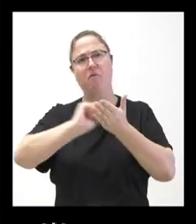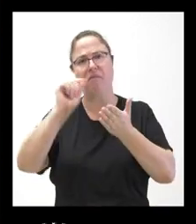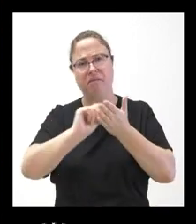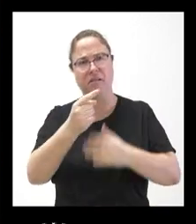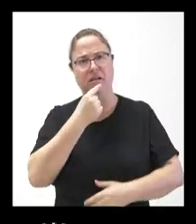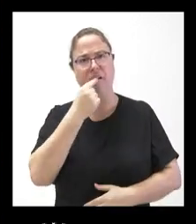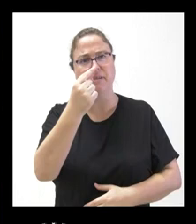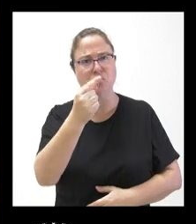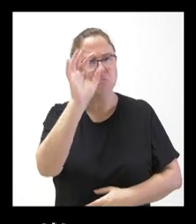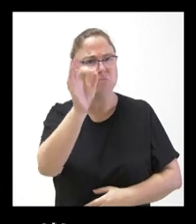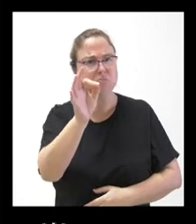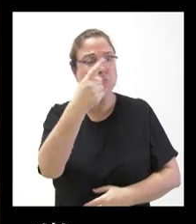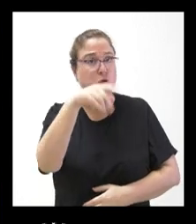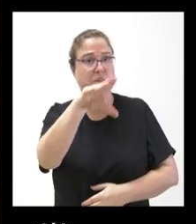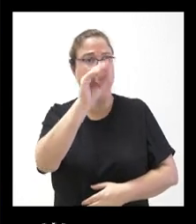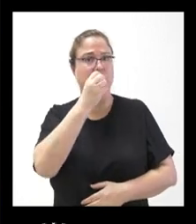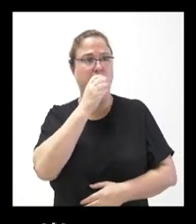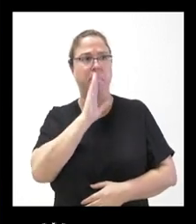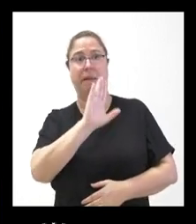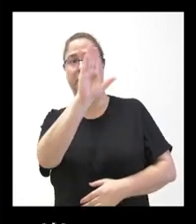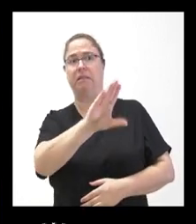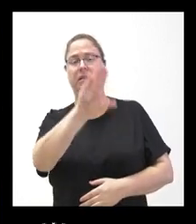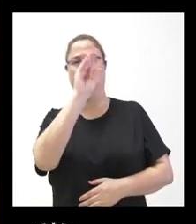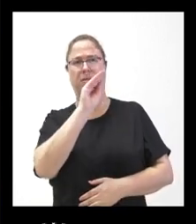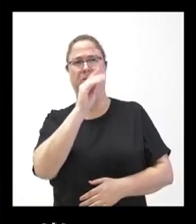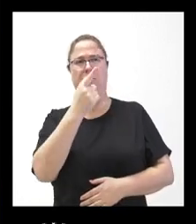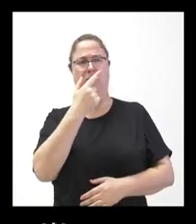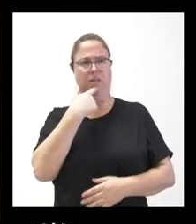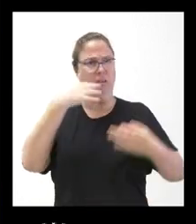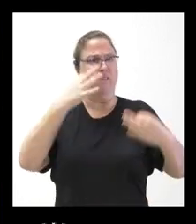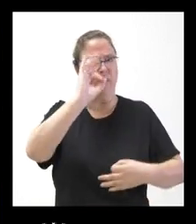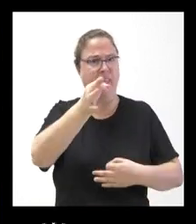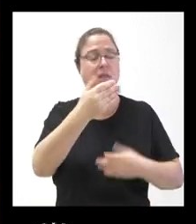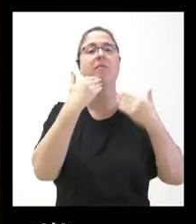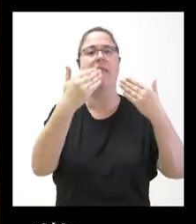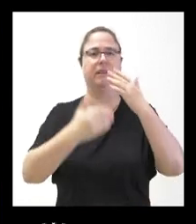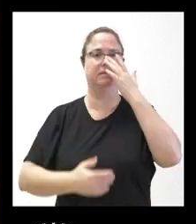contra la ocupación, es lo que me ha parecido entenderle, no sé si se reafirma en esta idea. Gracias.